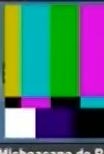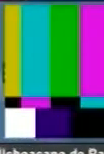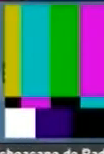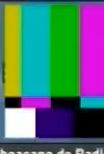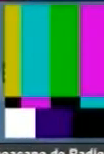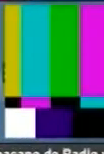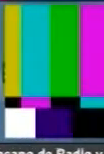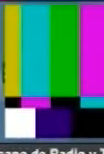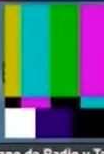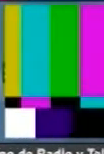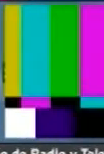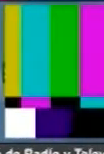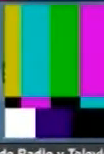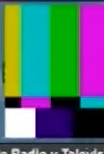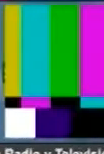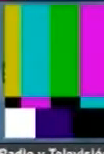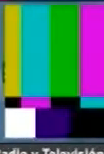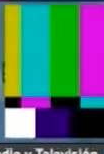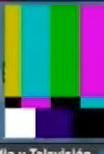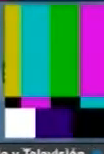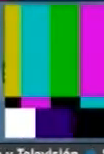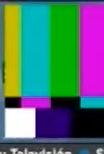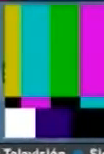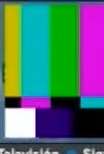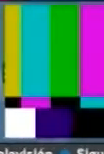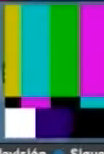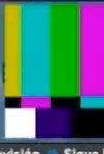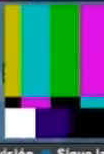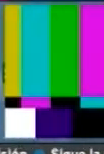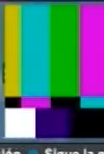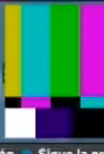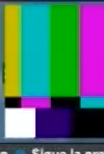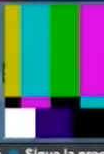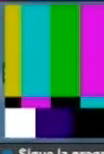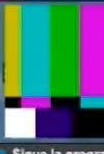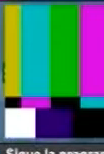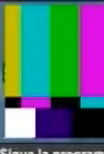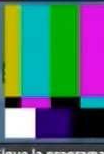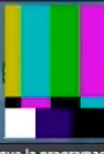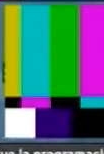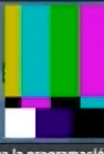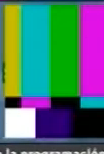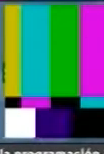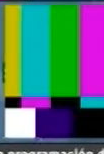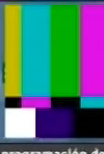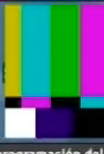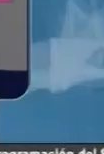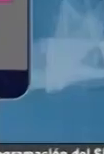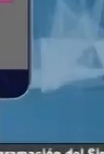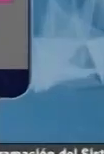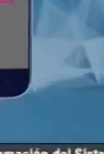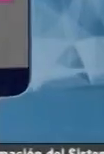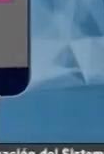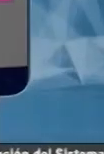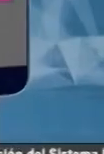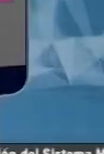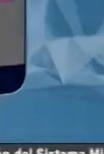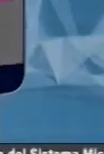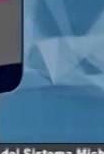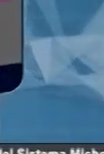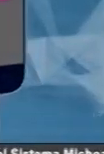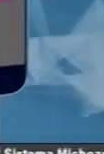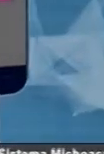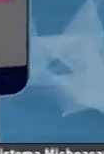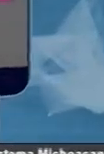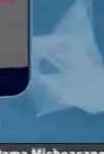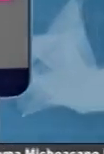Lo que vamos a tener es una reunión el martes del Comité Municipal y ahí vamos a analizar la situación. Nosotros no,